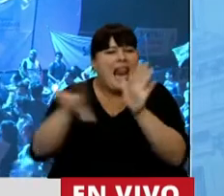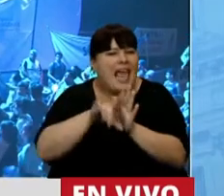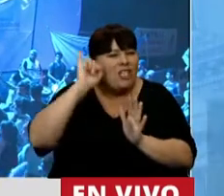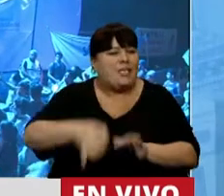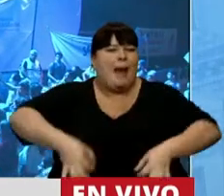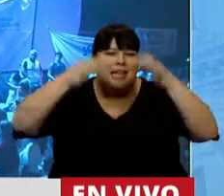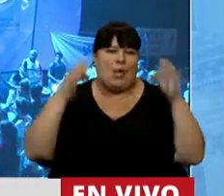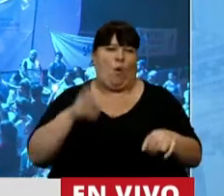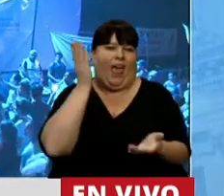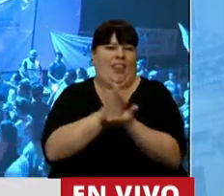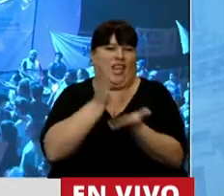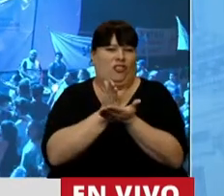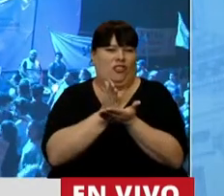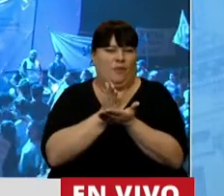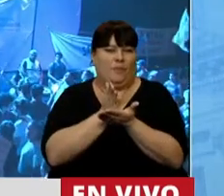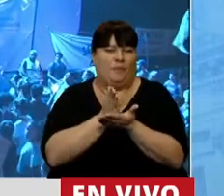para garantizar ese derecho.